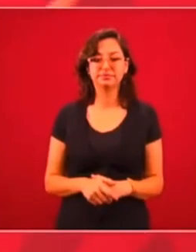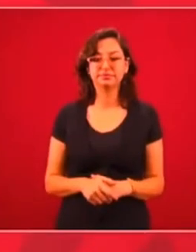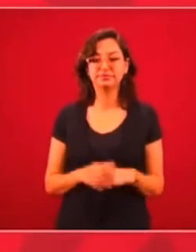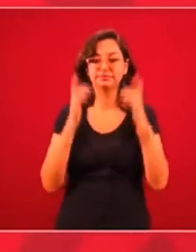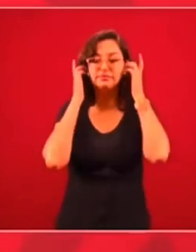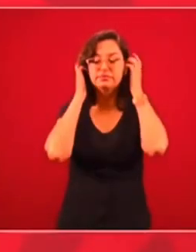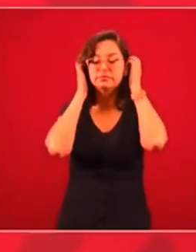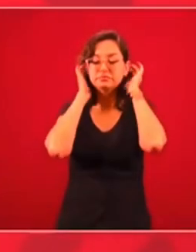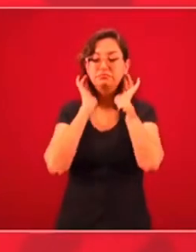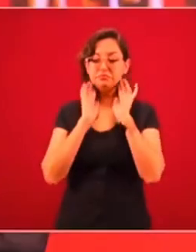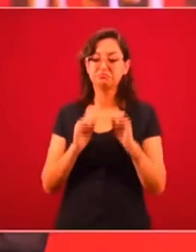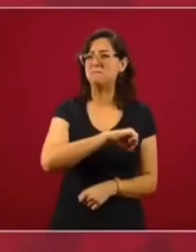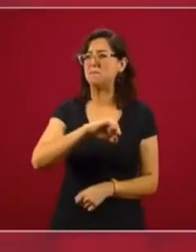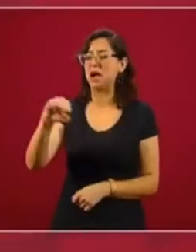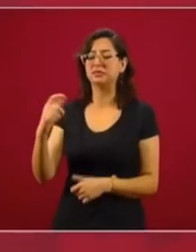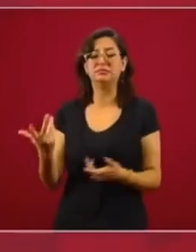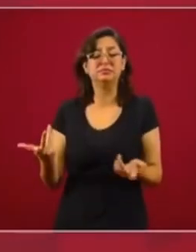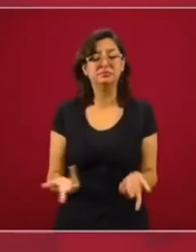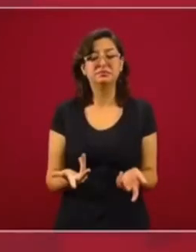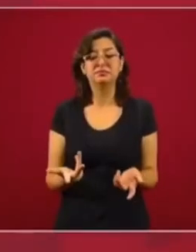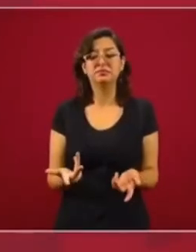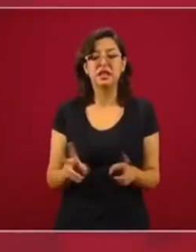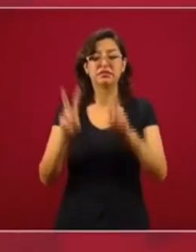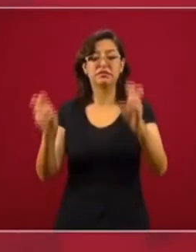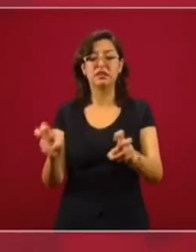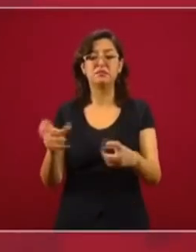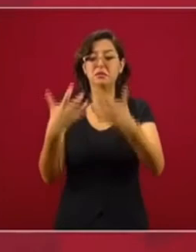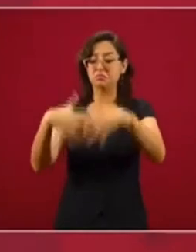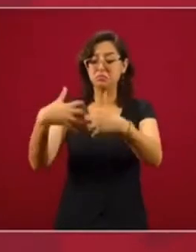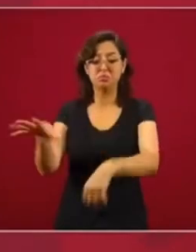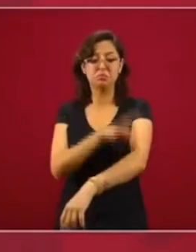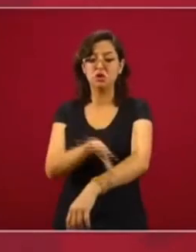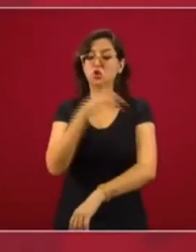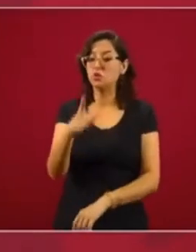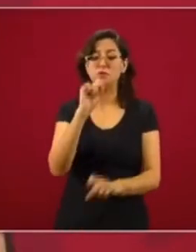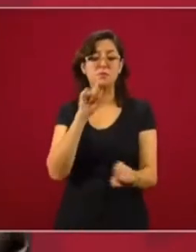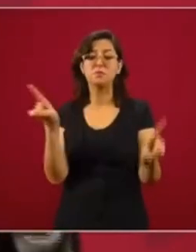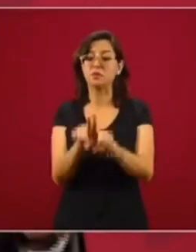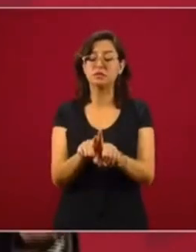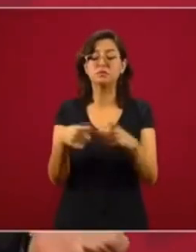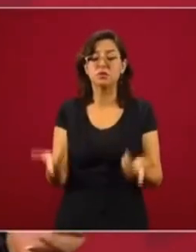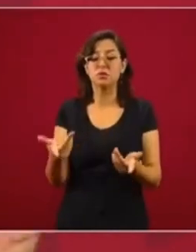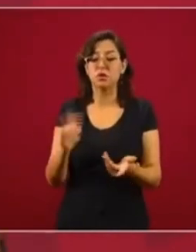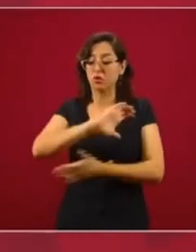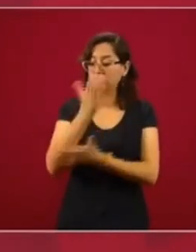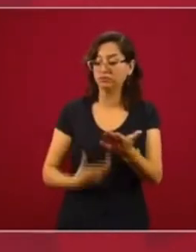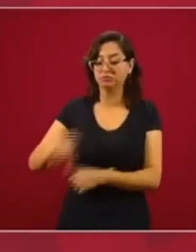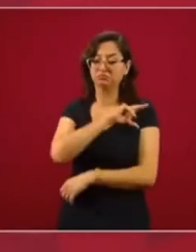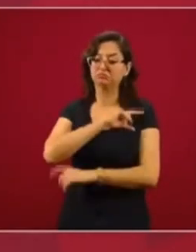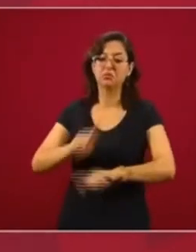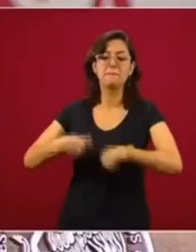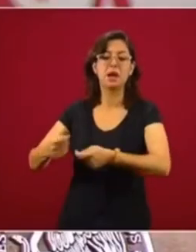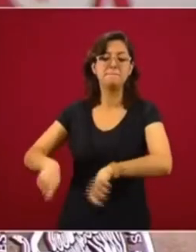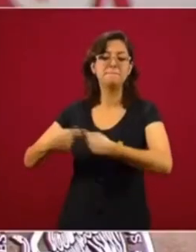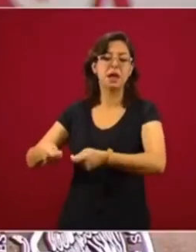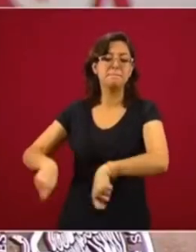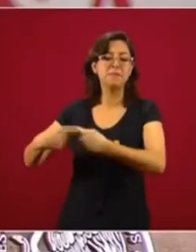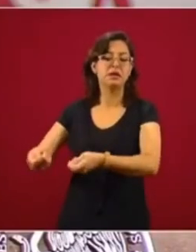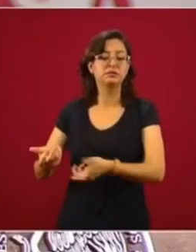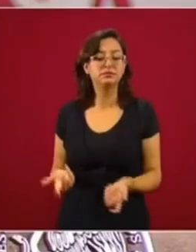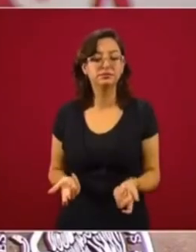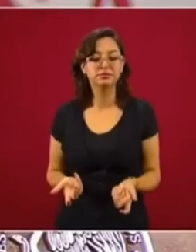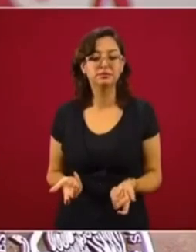La inconstancia de lo que estoy diciendo. En el caso de la industria eléctrica, lo mismo. Les entregaron el mercado de